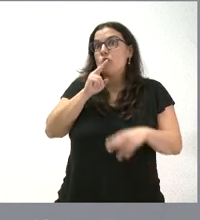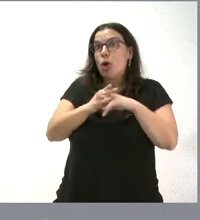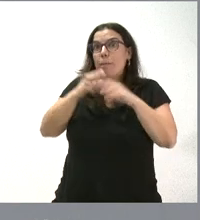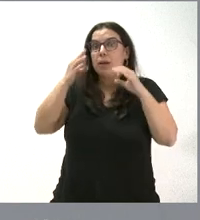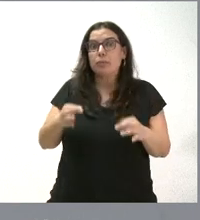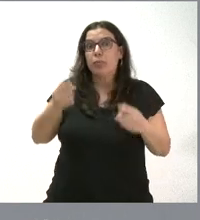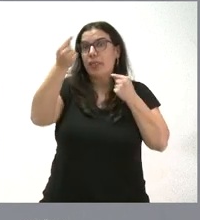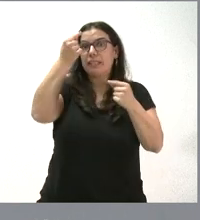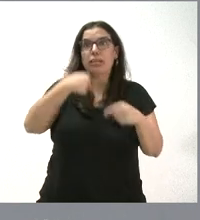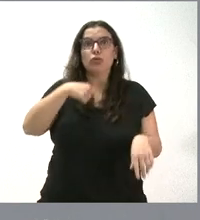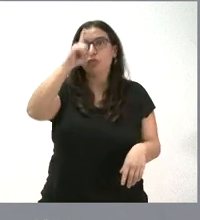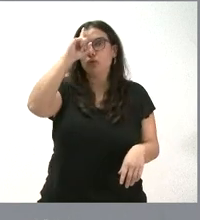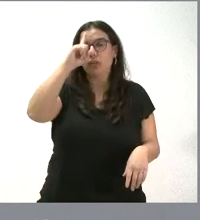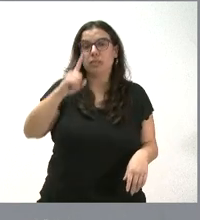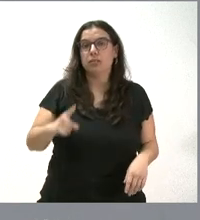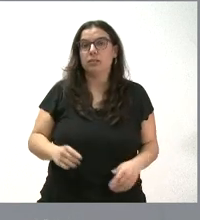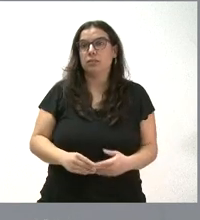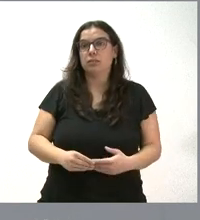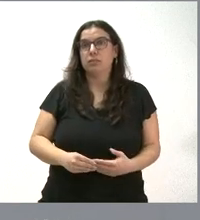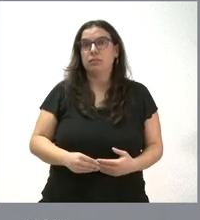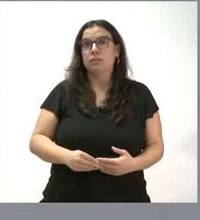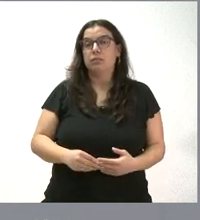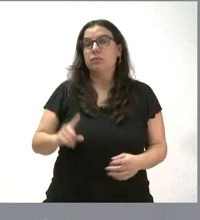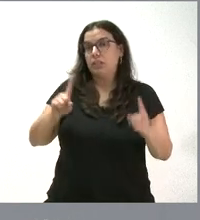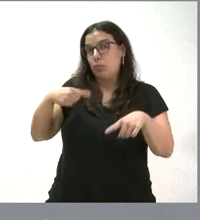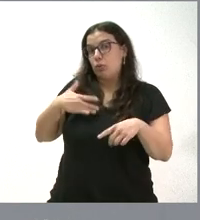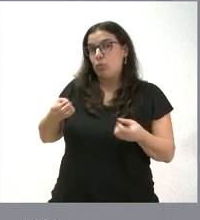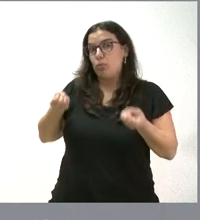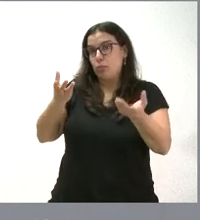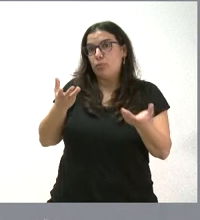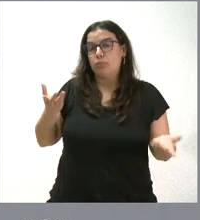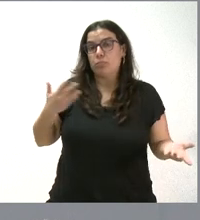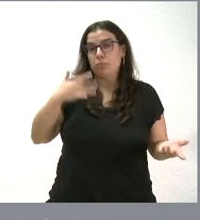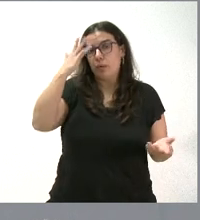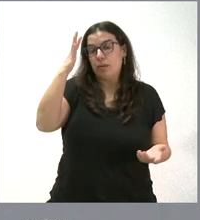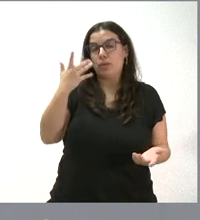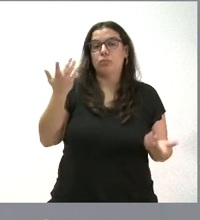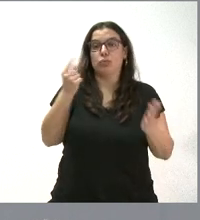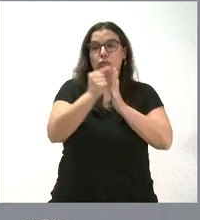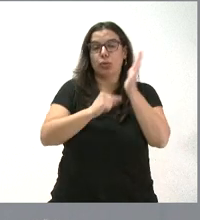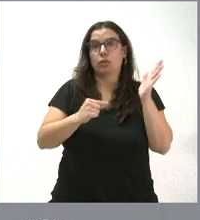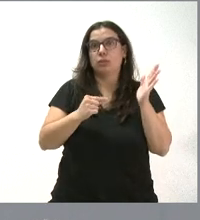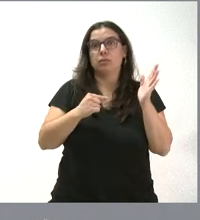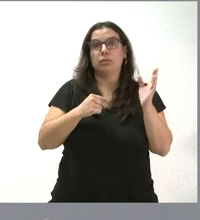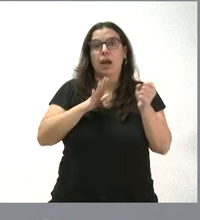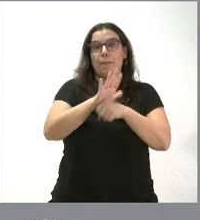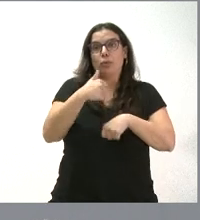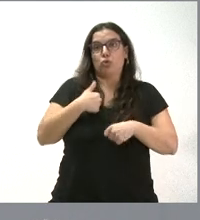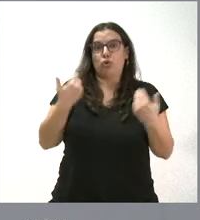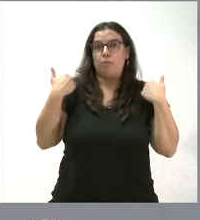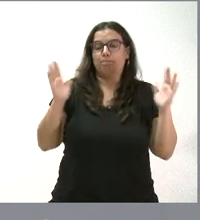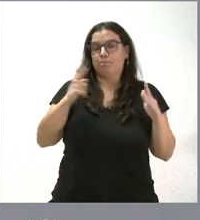ni el detalle, no sé en qué medida les podemos dar esa información, de las condiciones. No es el ámbito que yo gestiono